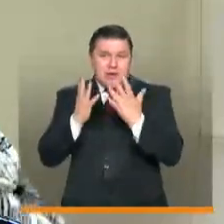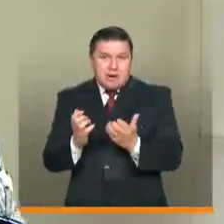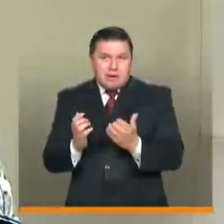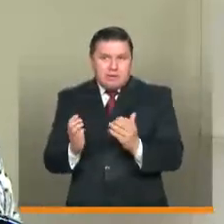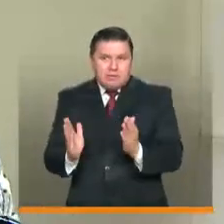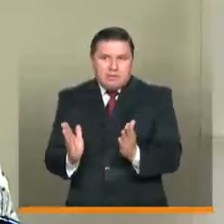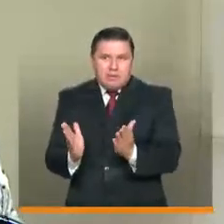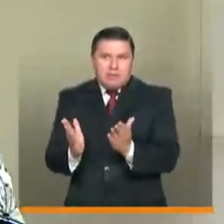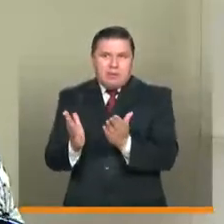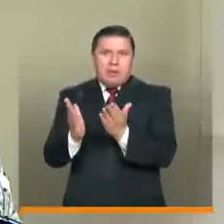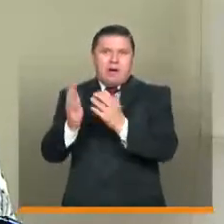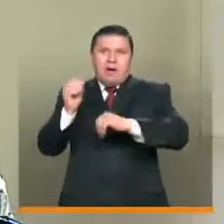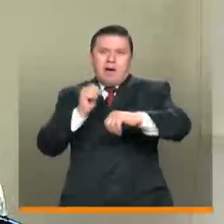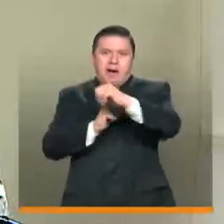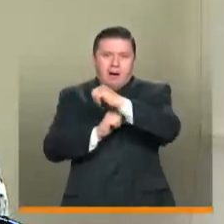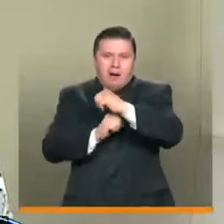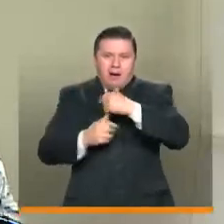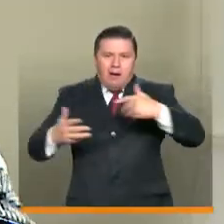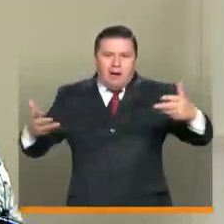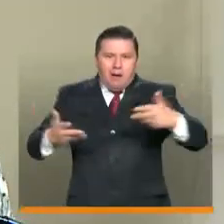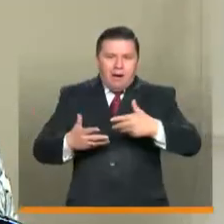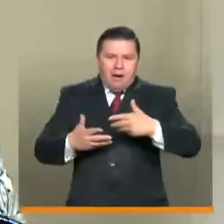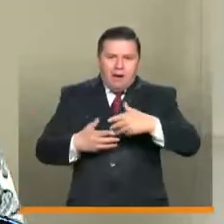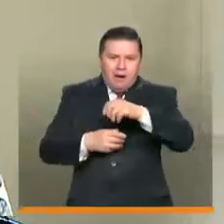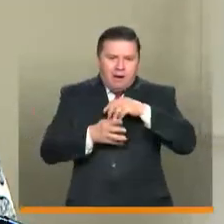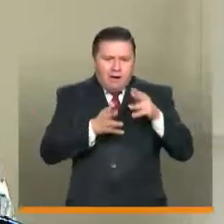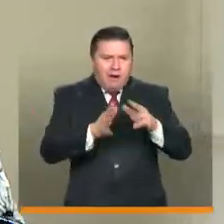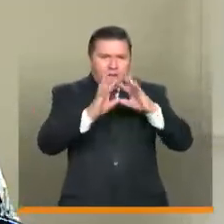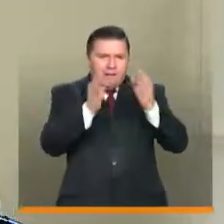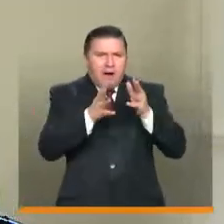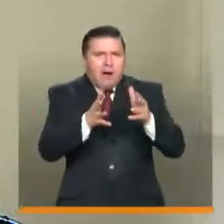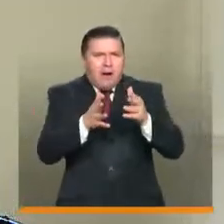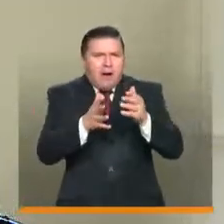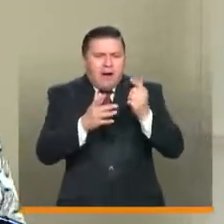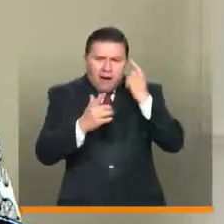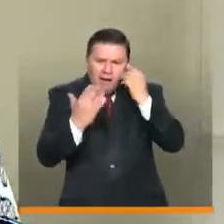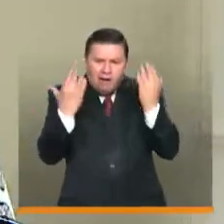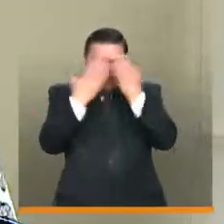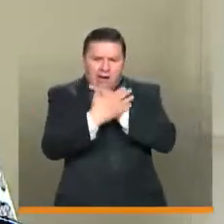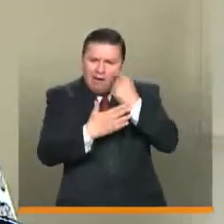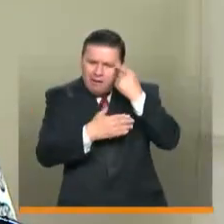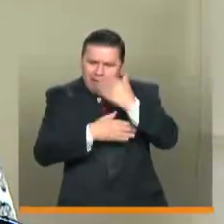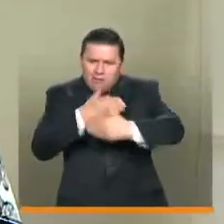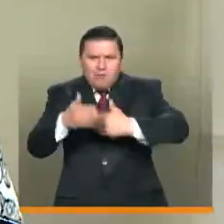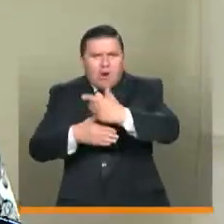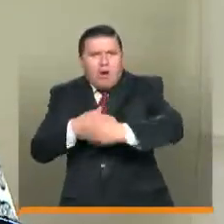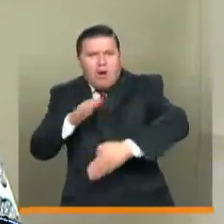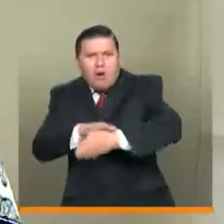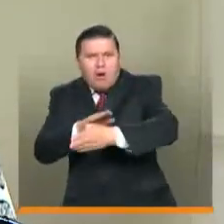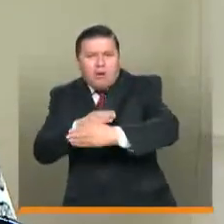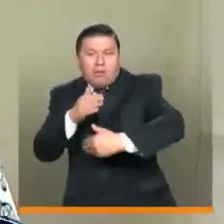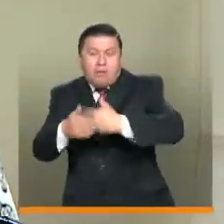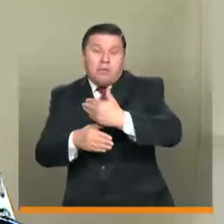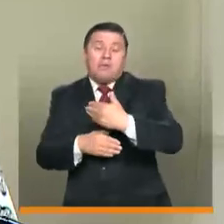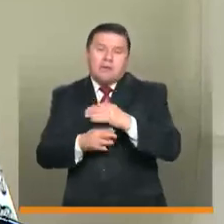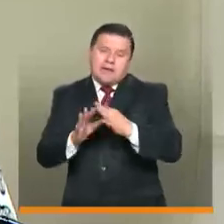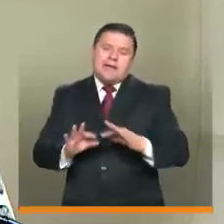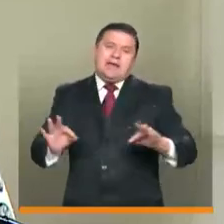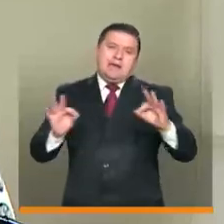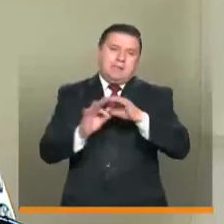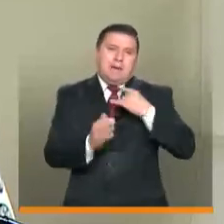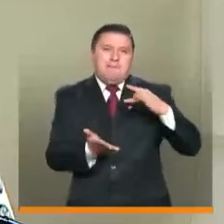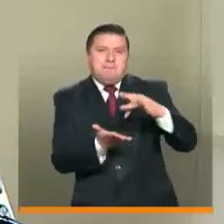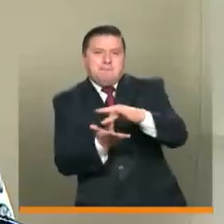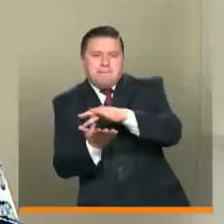modelo funcione y si queremos coayudar y también enseñarle a las familias en todo lo que sigue de este proceso, en lo que va a ser muy importante la